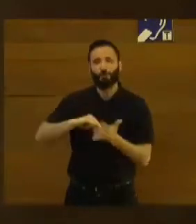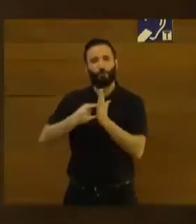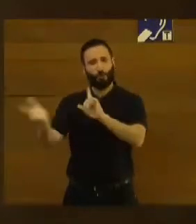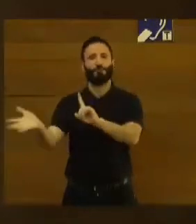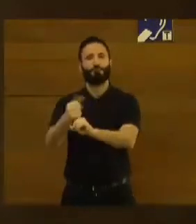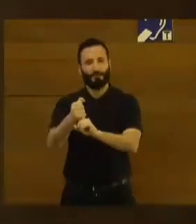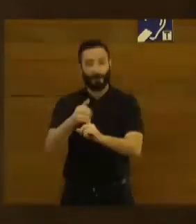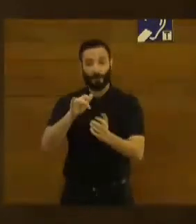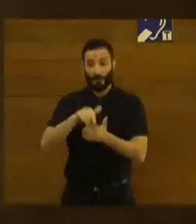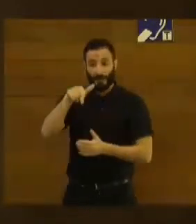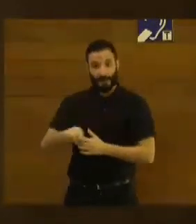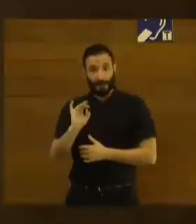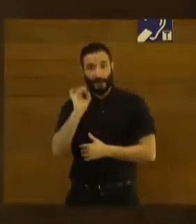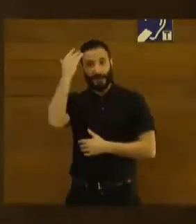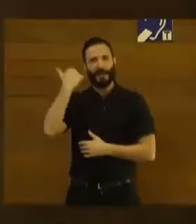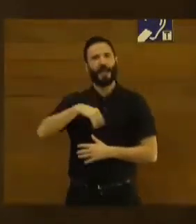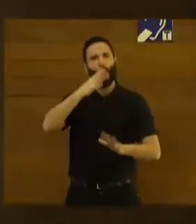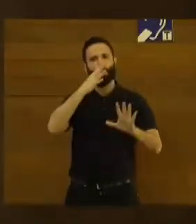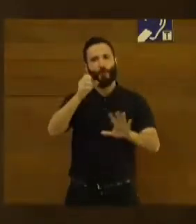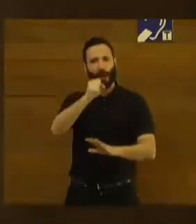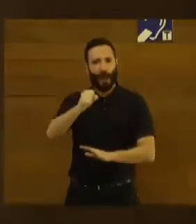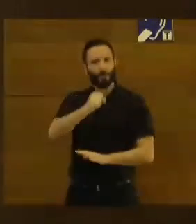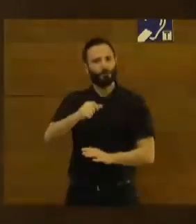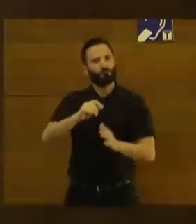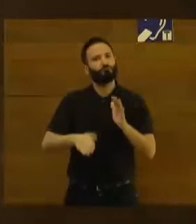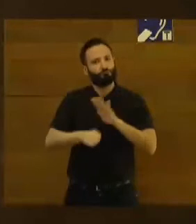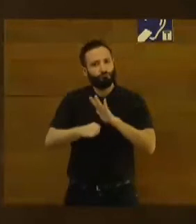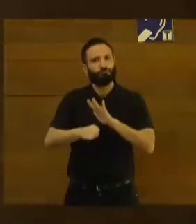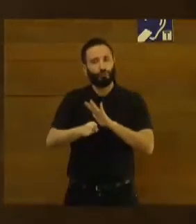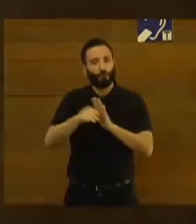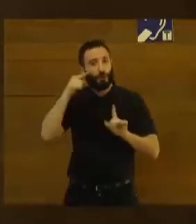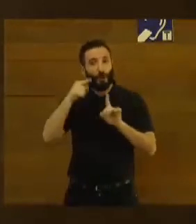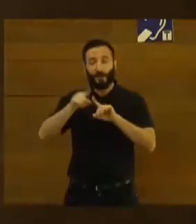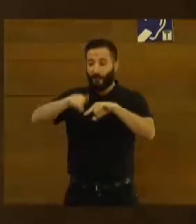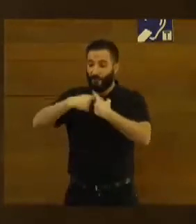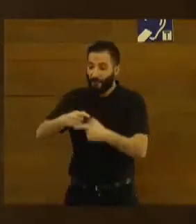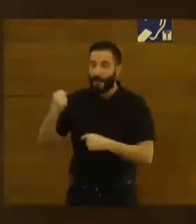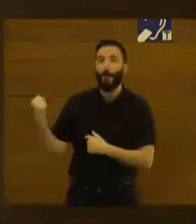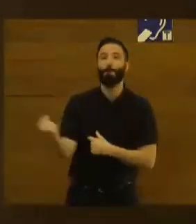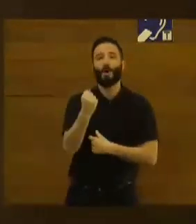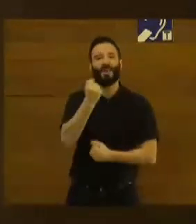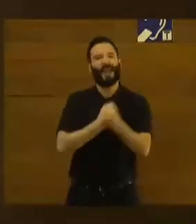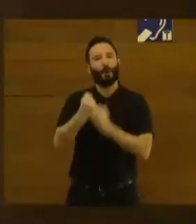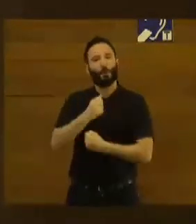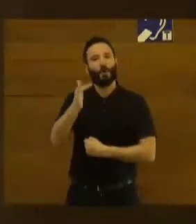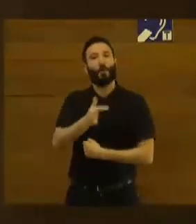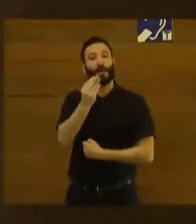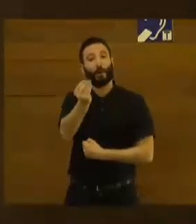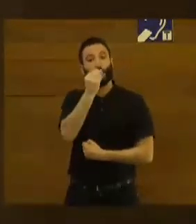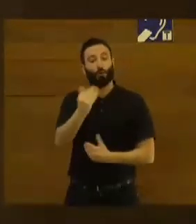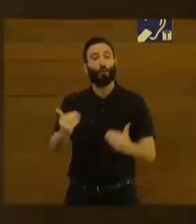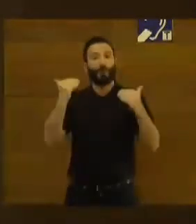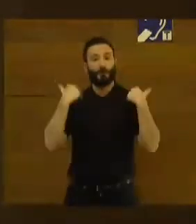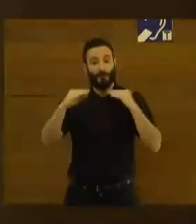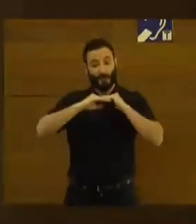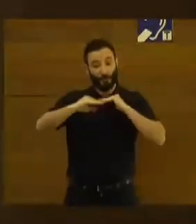iniciativa cumple ya nueve años, tiene como funeridad potenciar el empoderamiento económico de las familias y el consumo responsable y sostenible de la